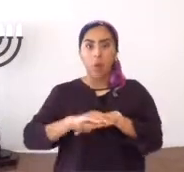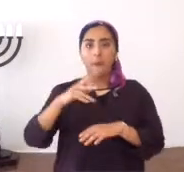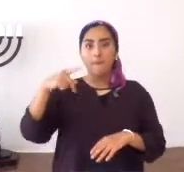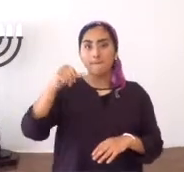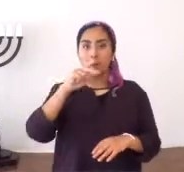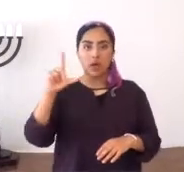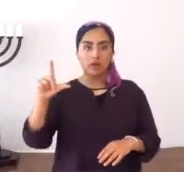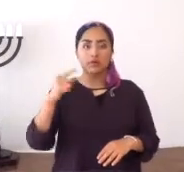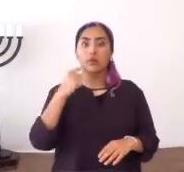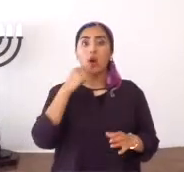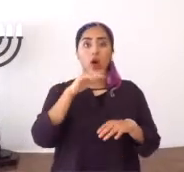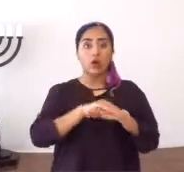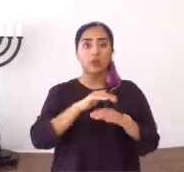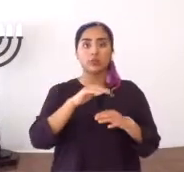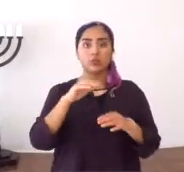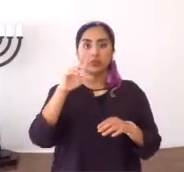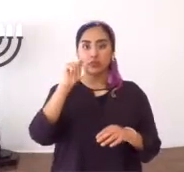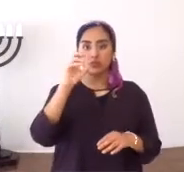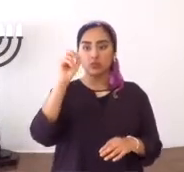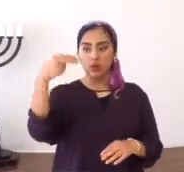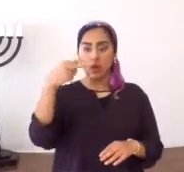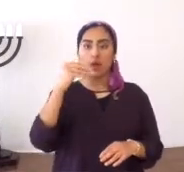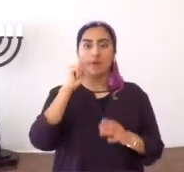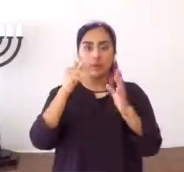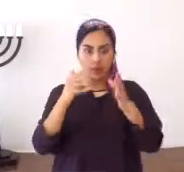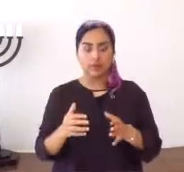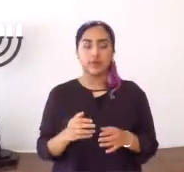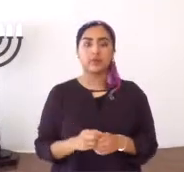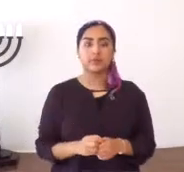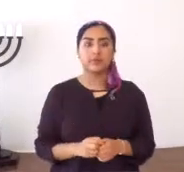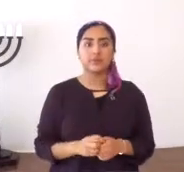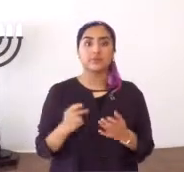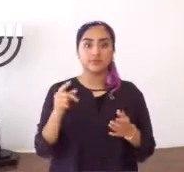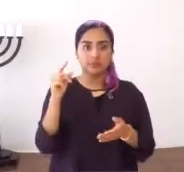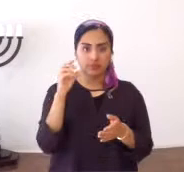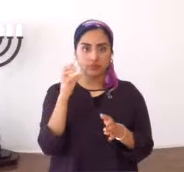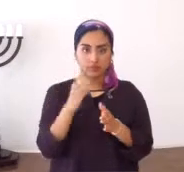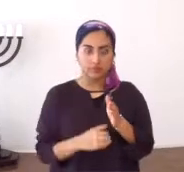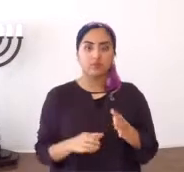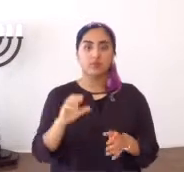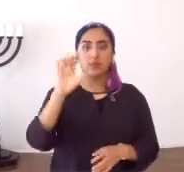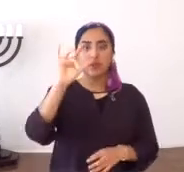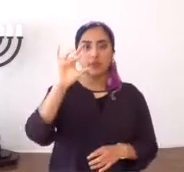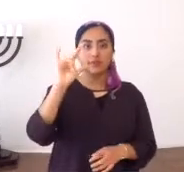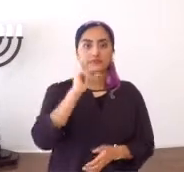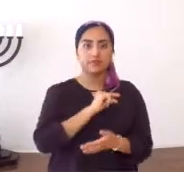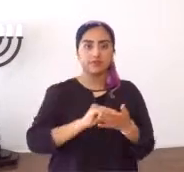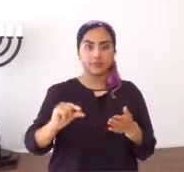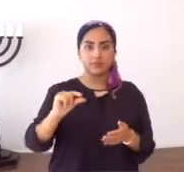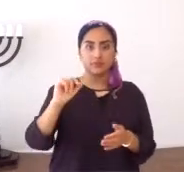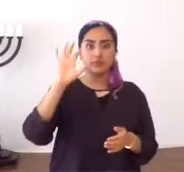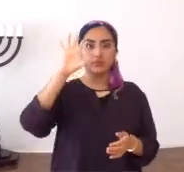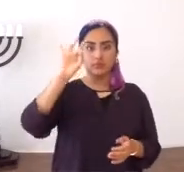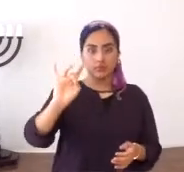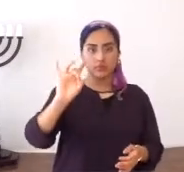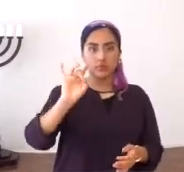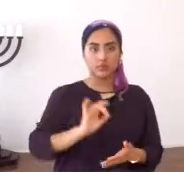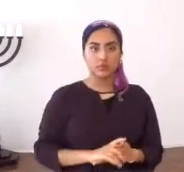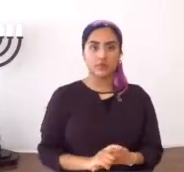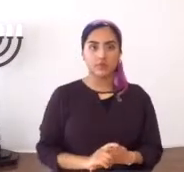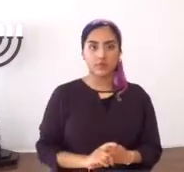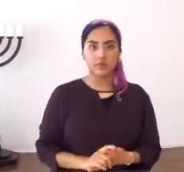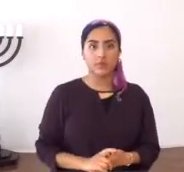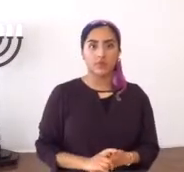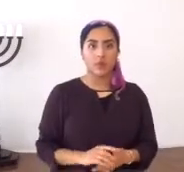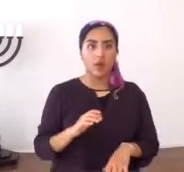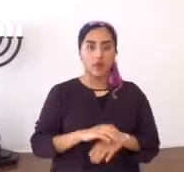que todas las cosas, que en la Torah, dice Shaul, y los profetas, están escritas, vamos al capítulo 25, ahí mismo, de Hechos, verso